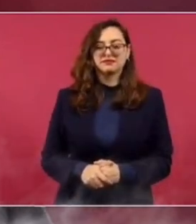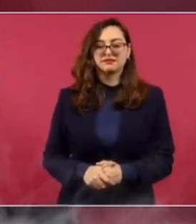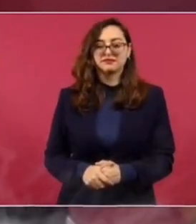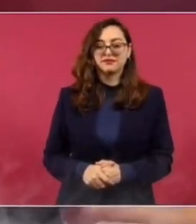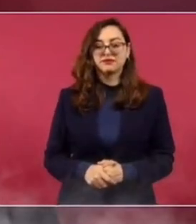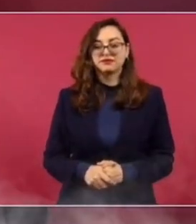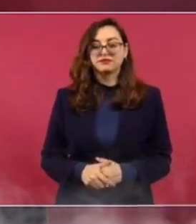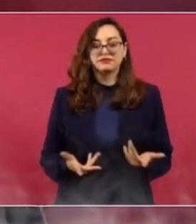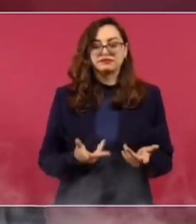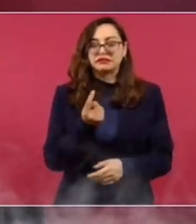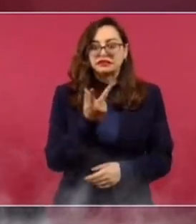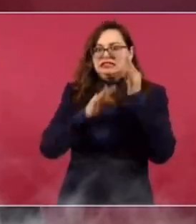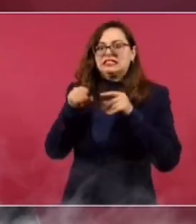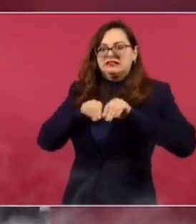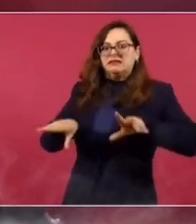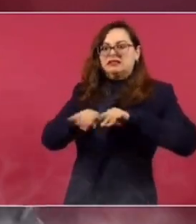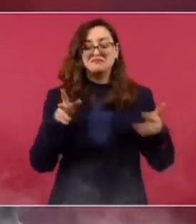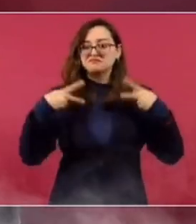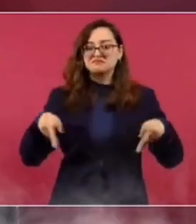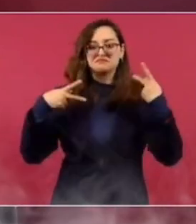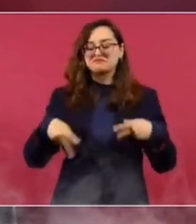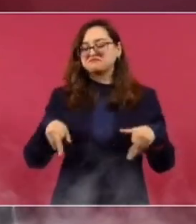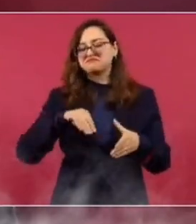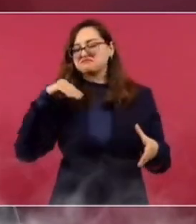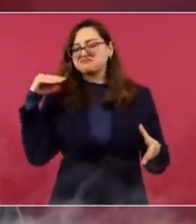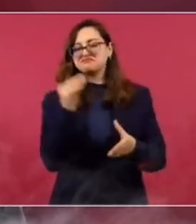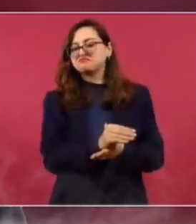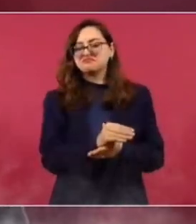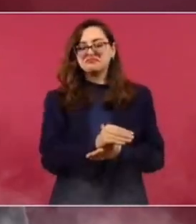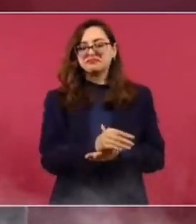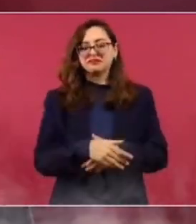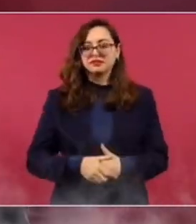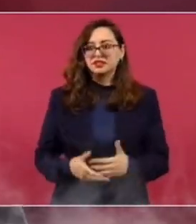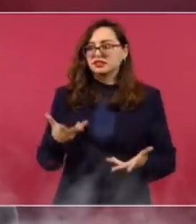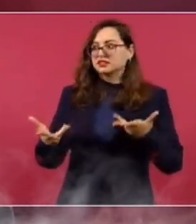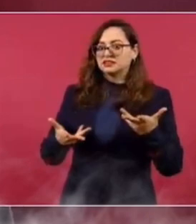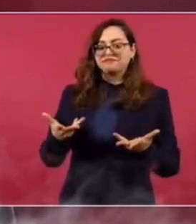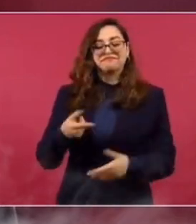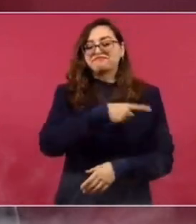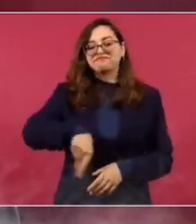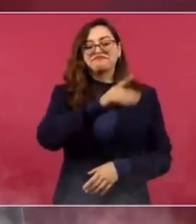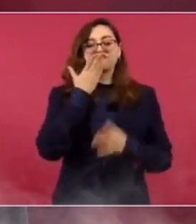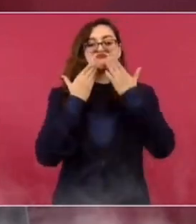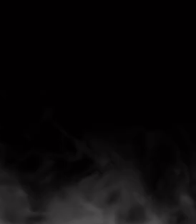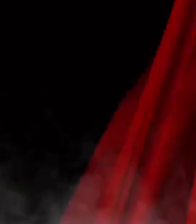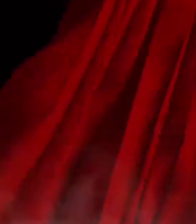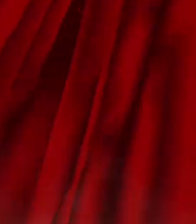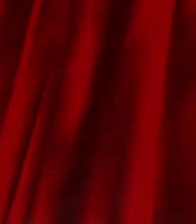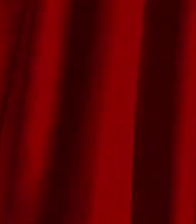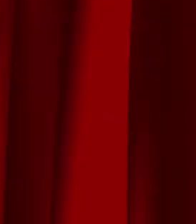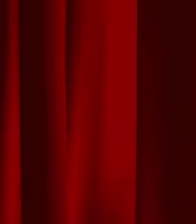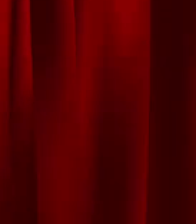Además, no pueden los medios de información. Están moralmente derrotados. Igual que el conservadurismo, con honrosas excepciones. ¡Gracias!